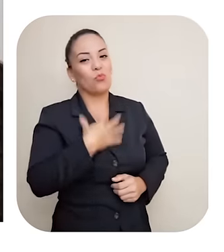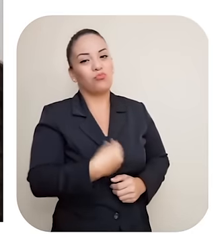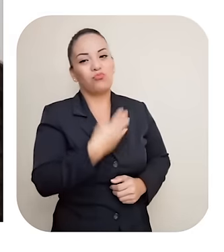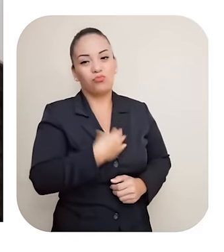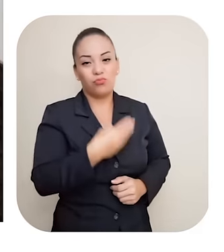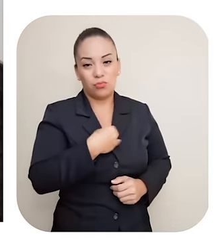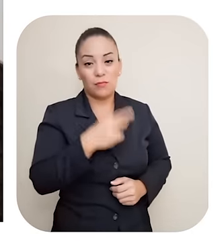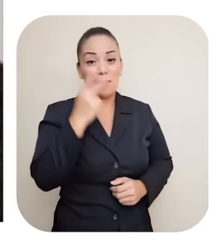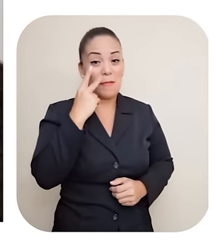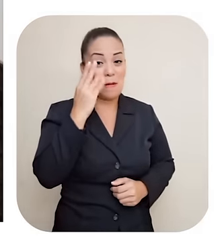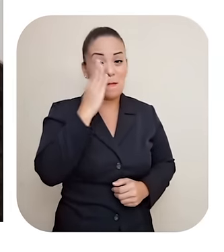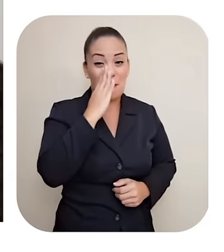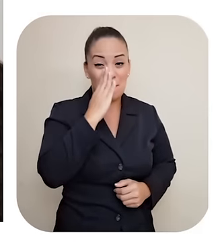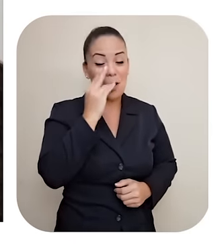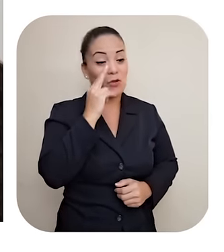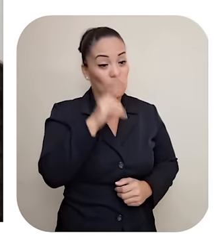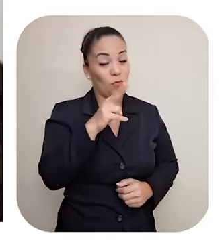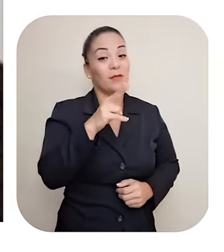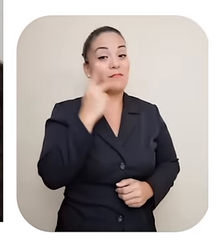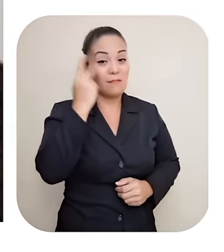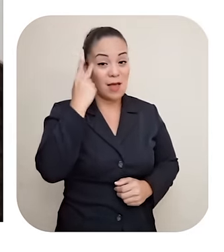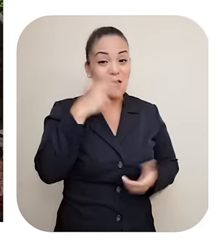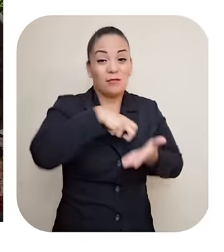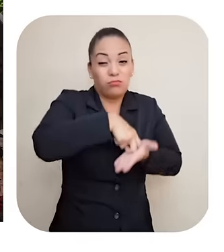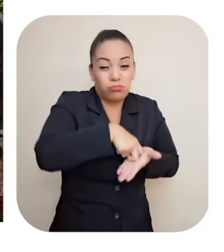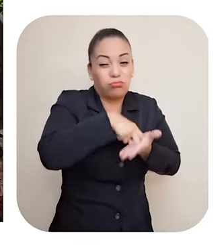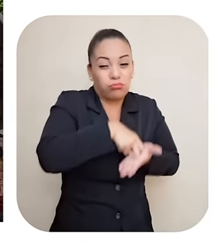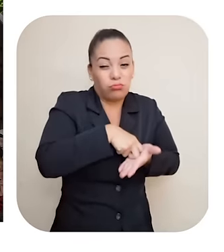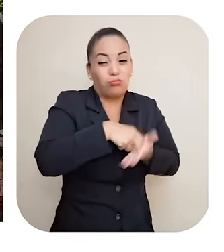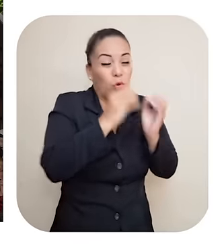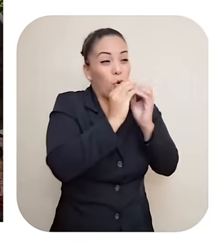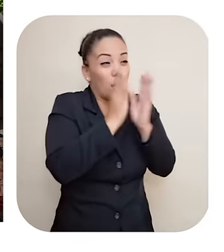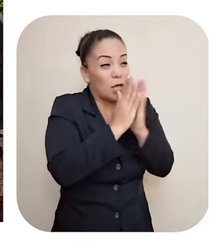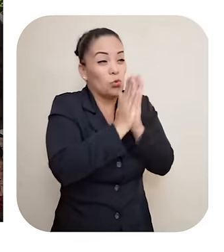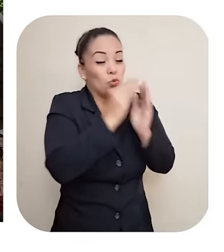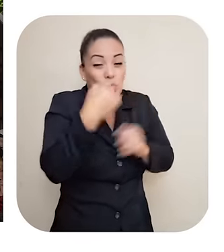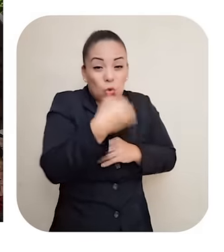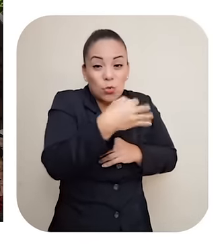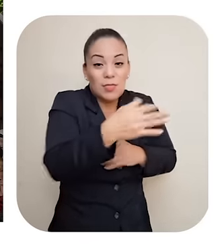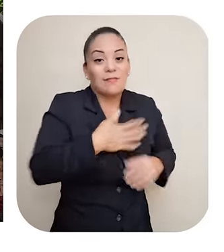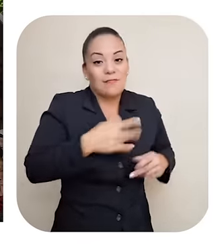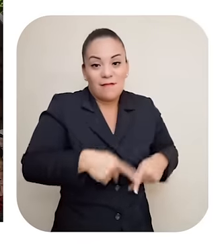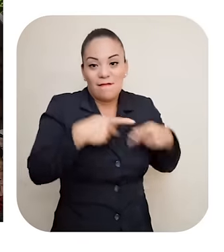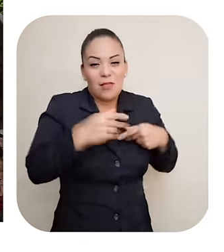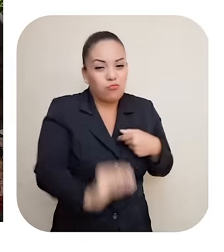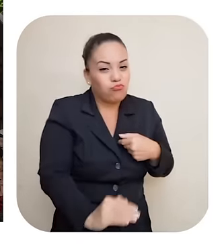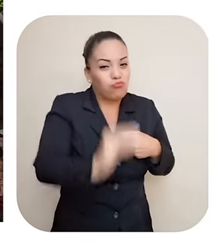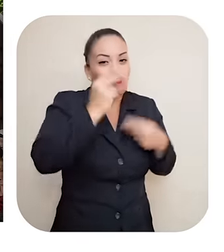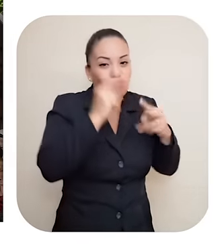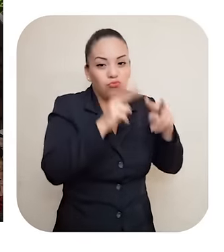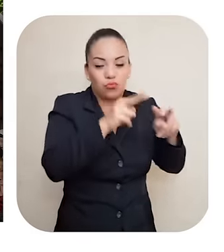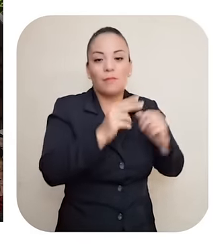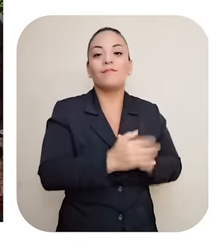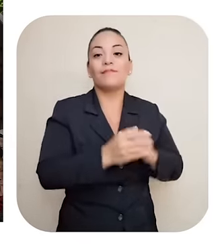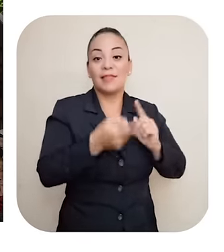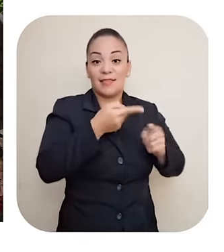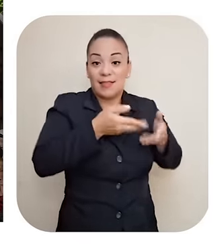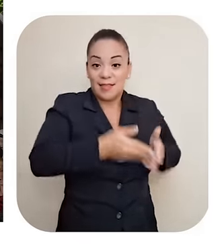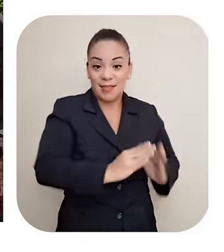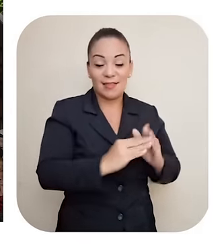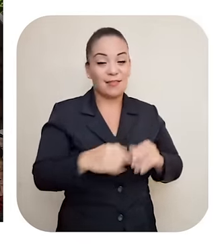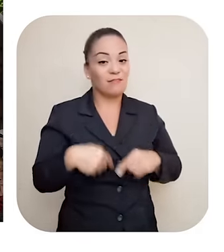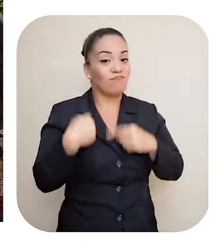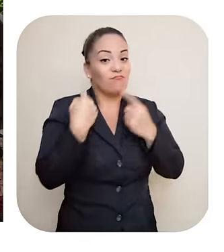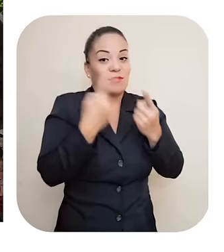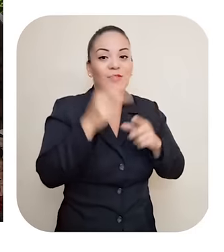leyendo la Biblia Y rezando rosario Todos los días de mi vida Con ellos Todos los días Creo que desde que nací Hasta el día de hoy Todos los días Se escuchaba la palabra Y luego la aprendí a